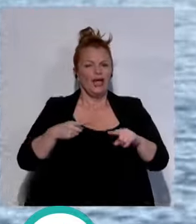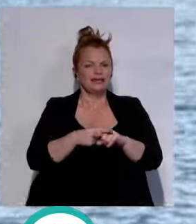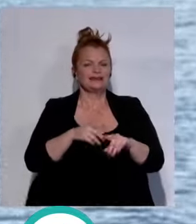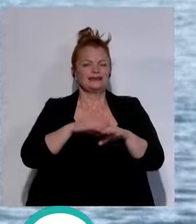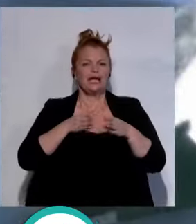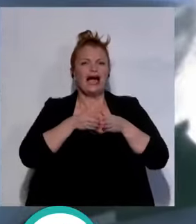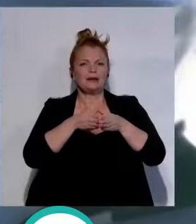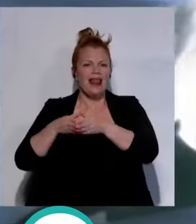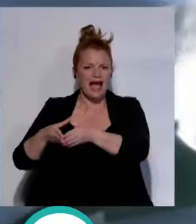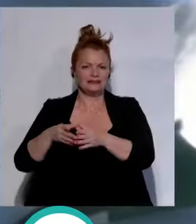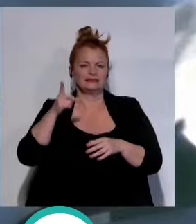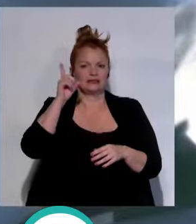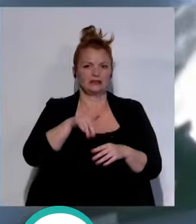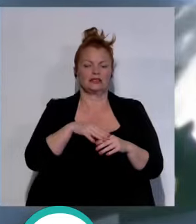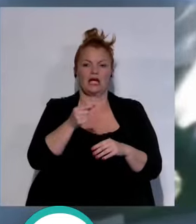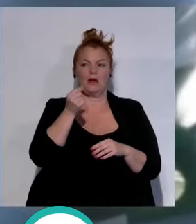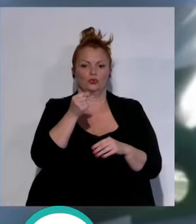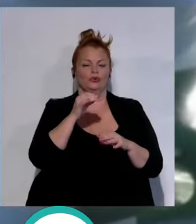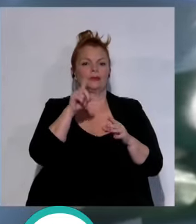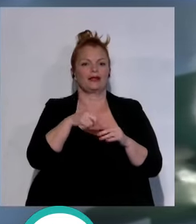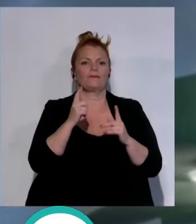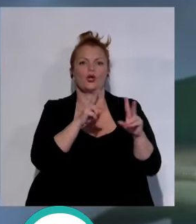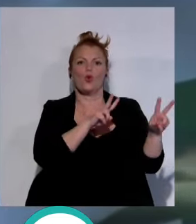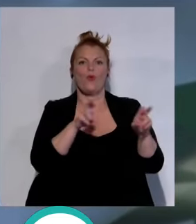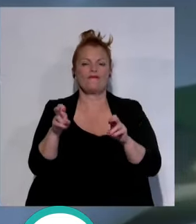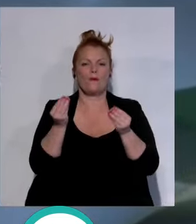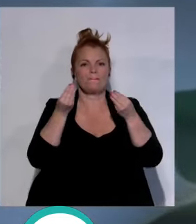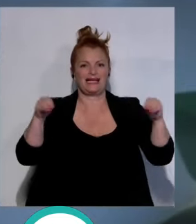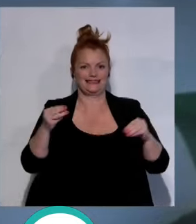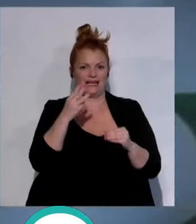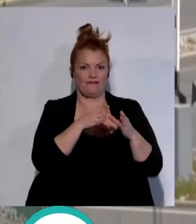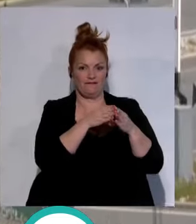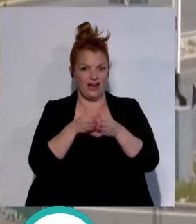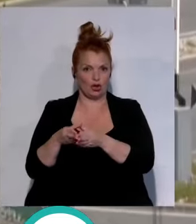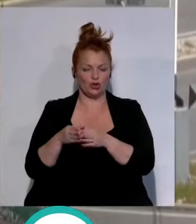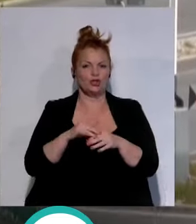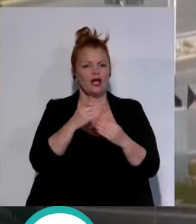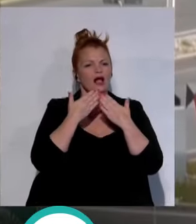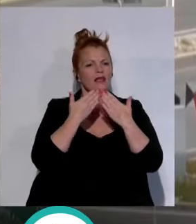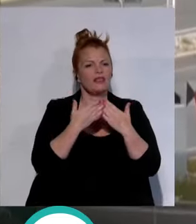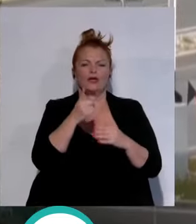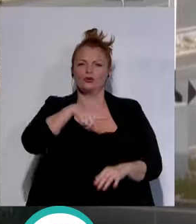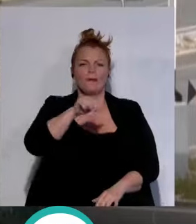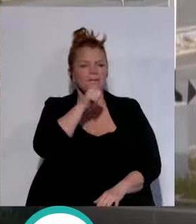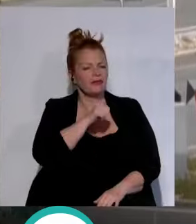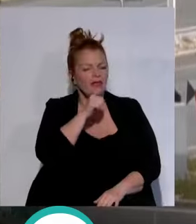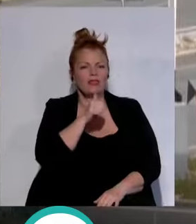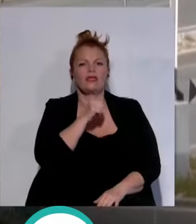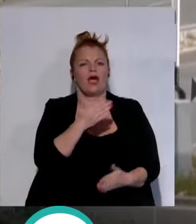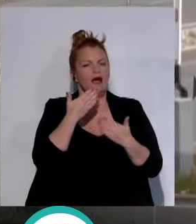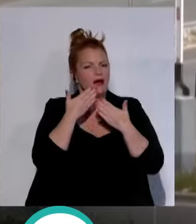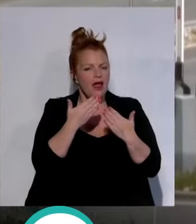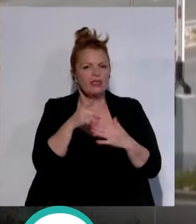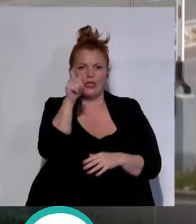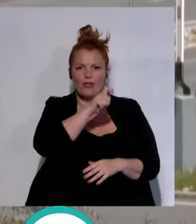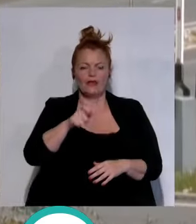catamaranes y ha recordado que están a punto de adjudicarse tres nuevos barcos Carmen Sánchez ha agradecido la paciencia de la ciudadanía y en